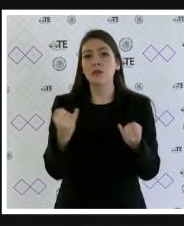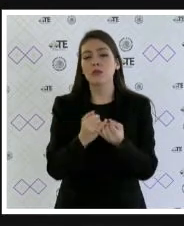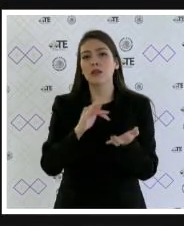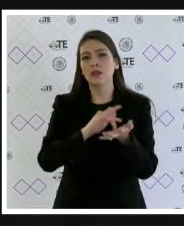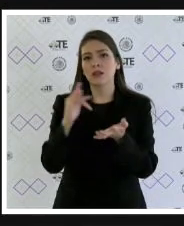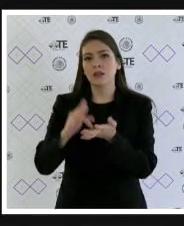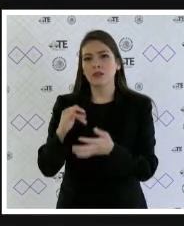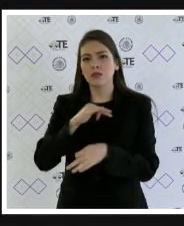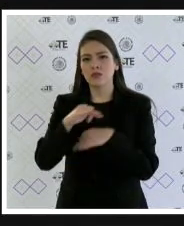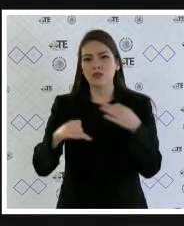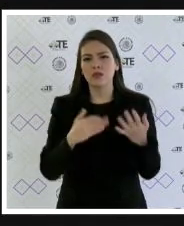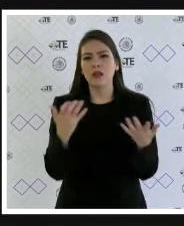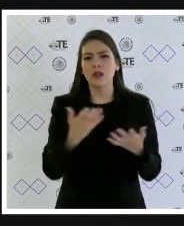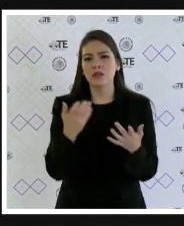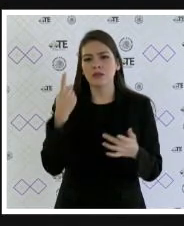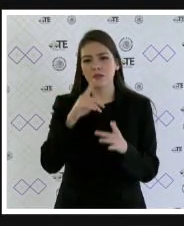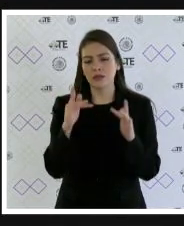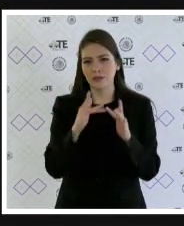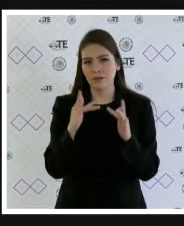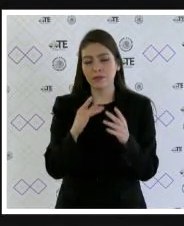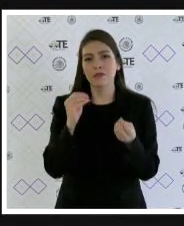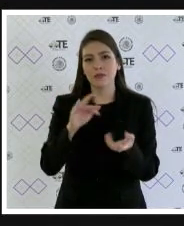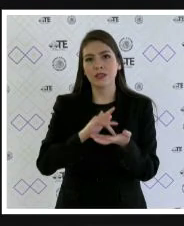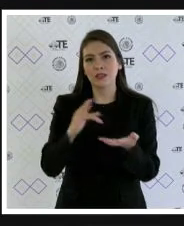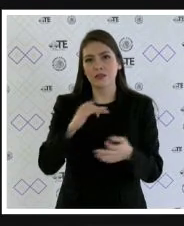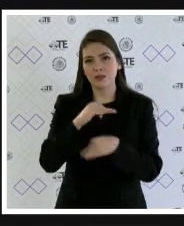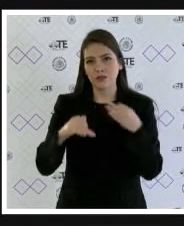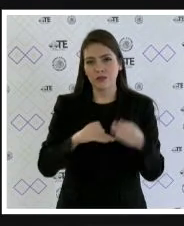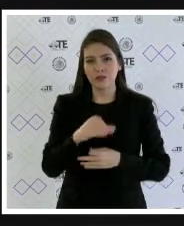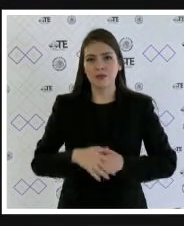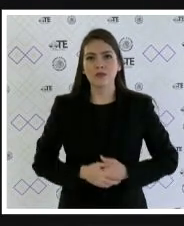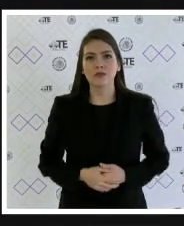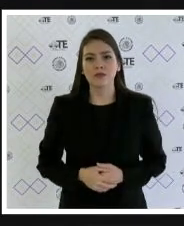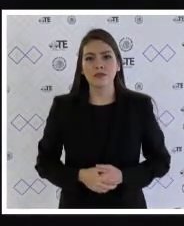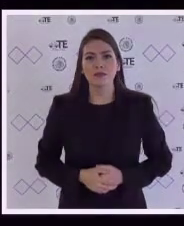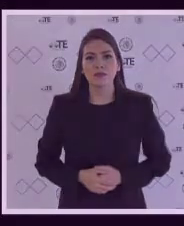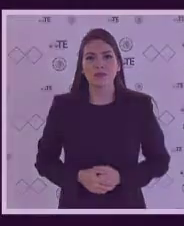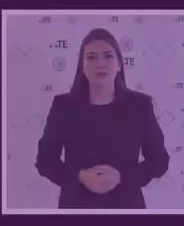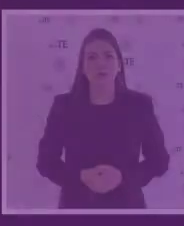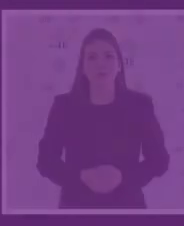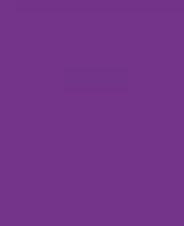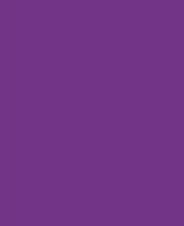de comunicación que dieron cobertura a esta sesión buenas tardes a todas y a todos gracias